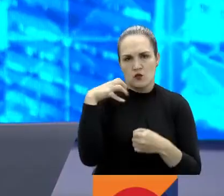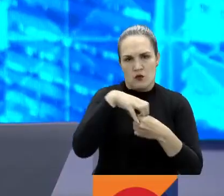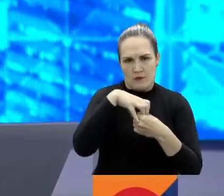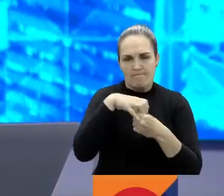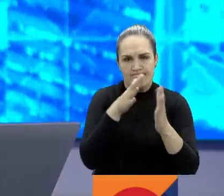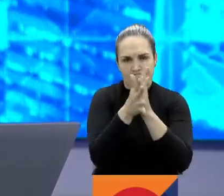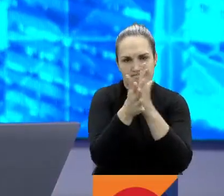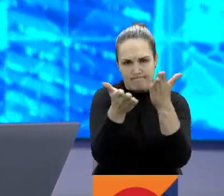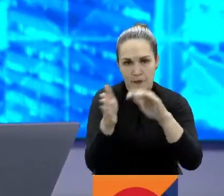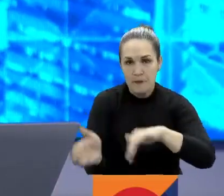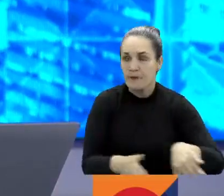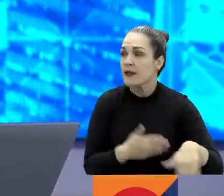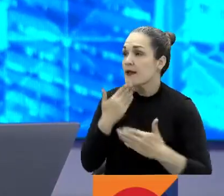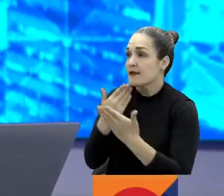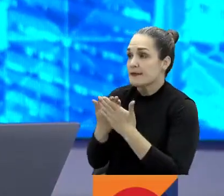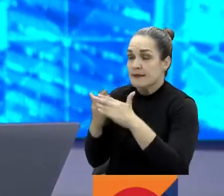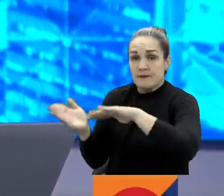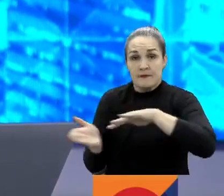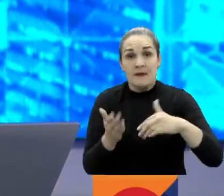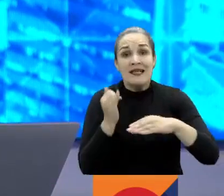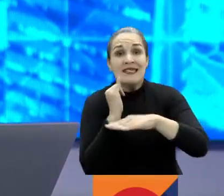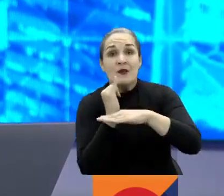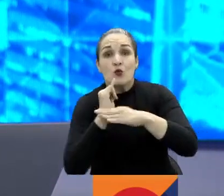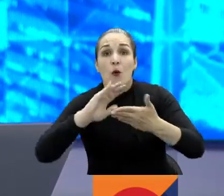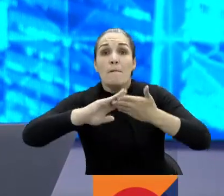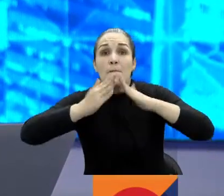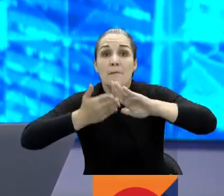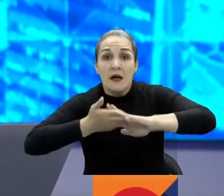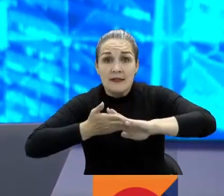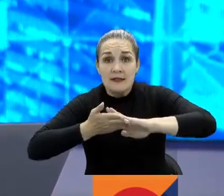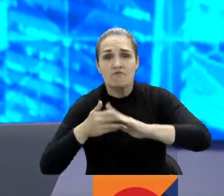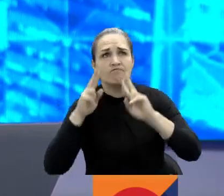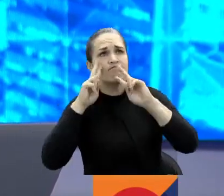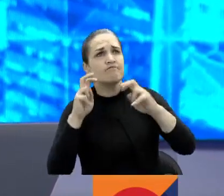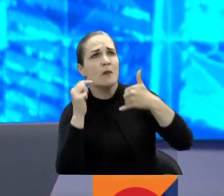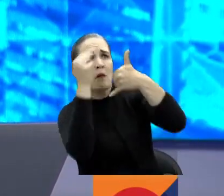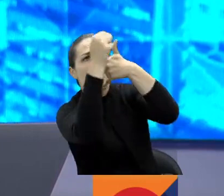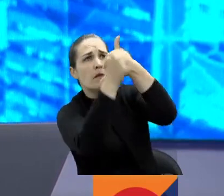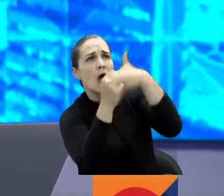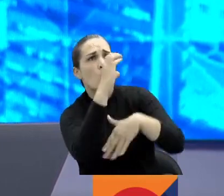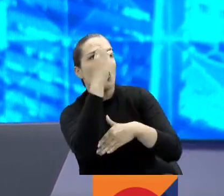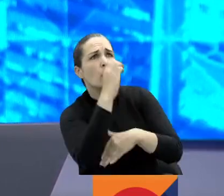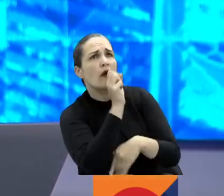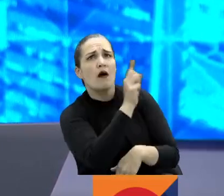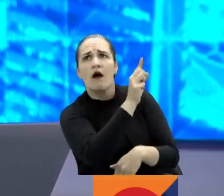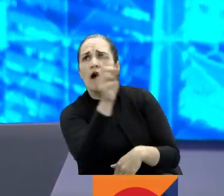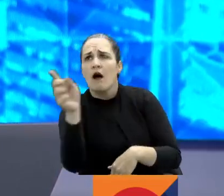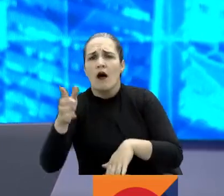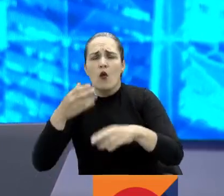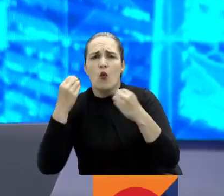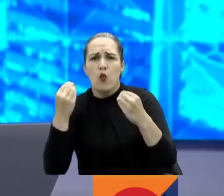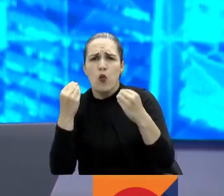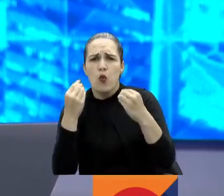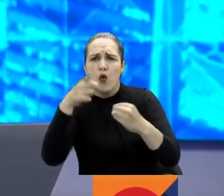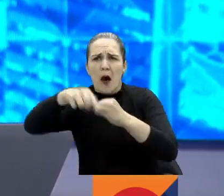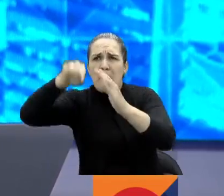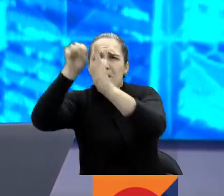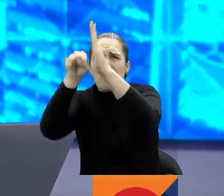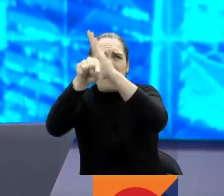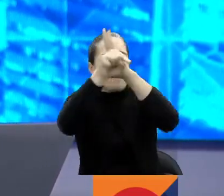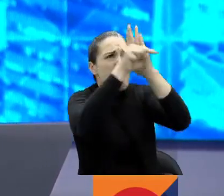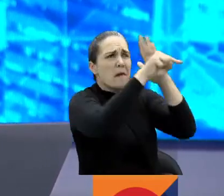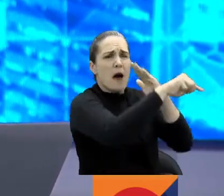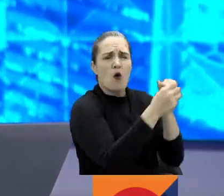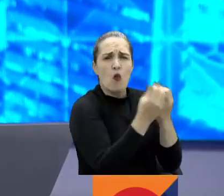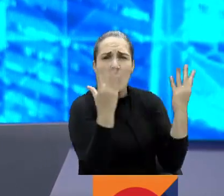El ocurrido del año, según Indepaz, en Colombia hay registro de 15 masacres en el territorio nacional. Hace pocas horas, en Nariño, las